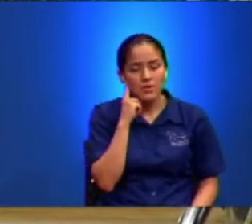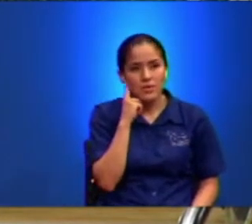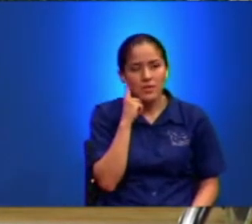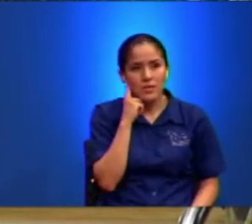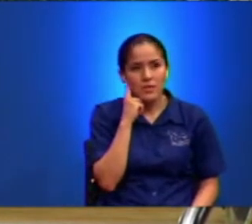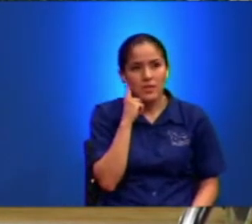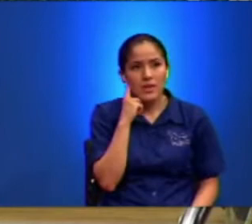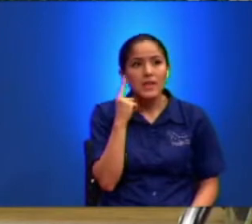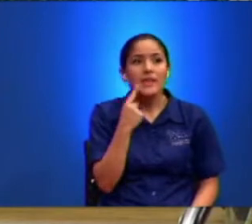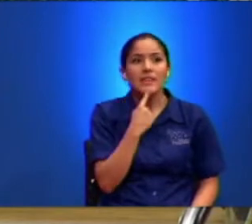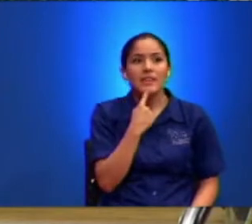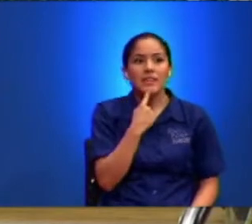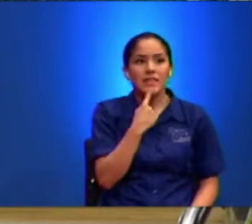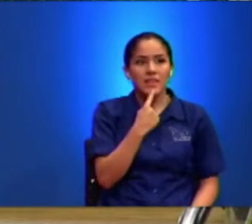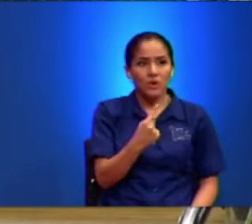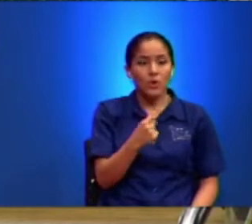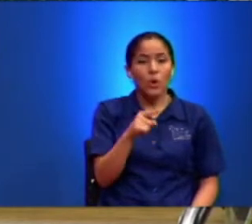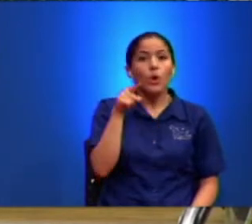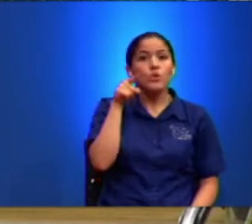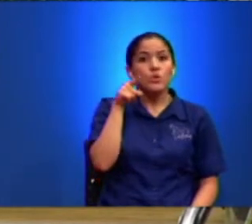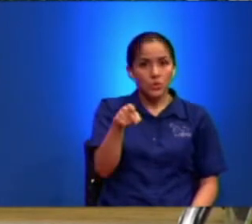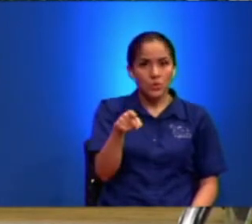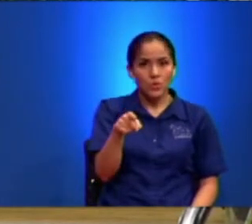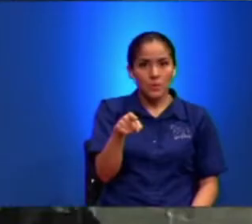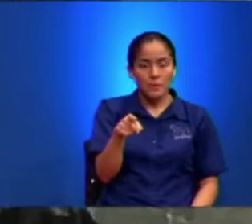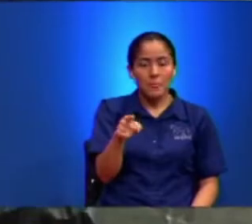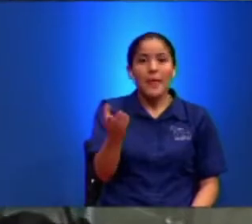Que Le Dijo Tú Me Has Pedido Que Te Mate